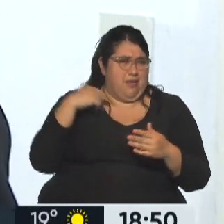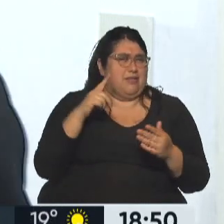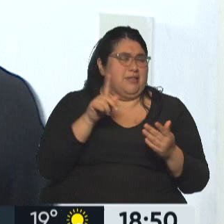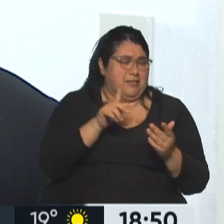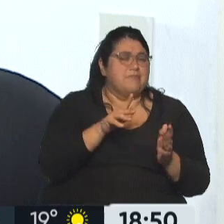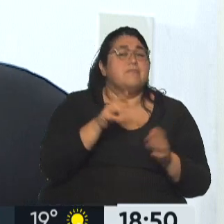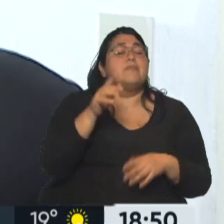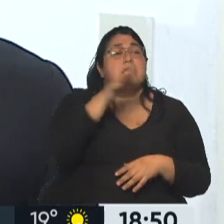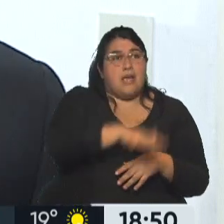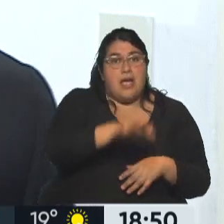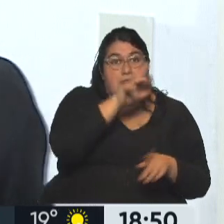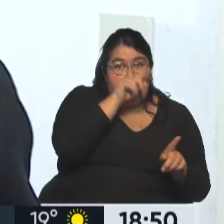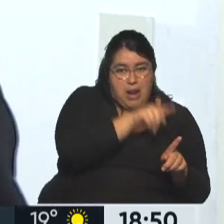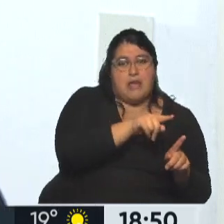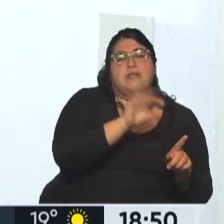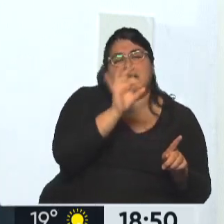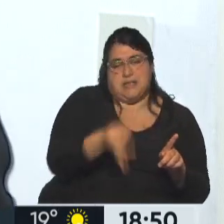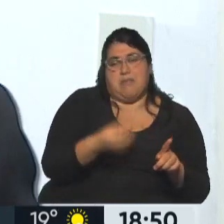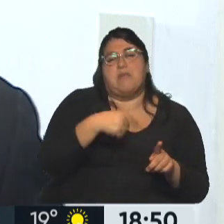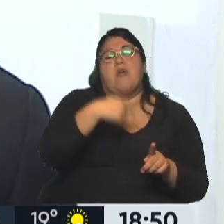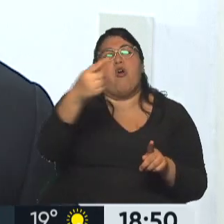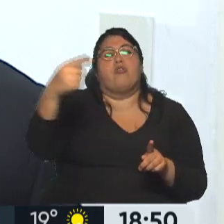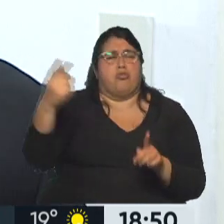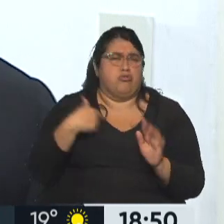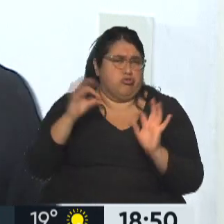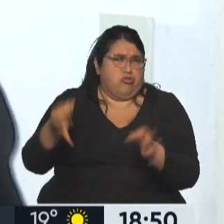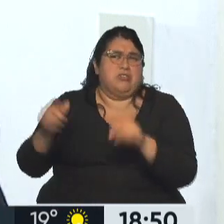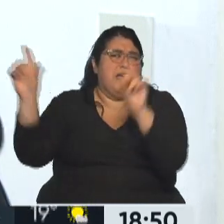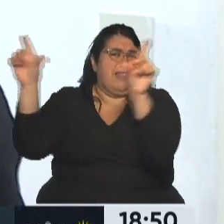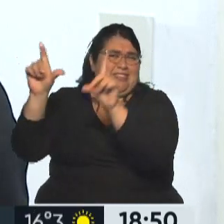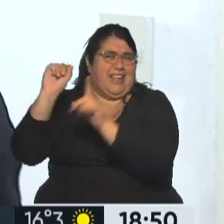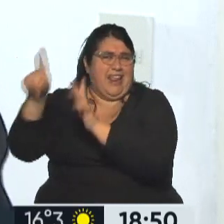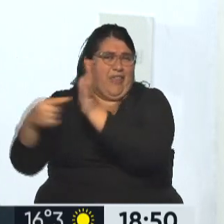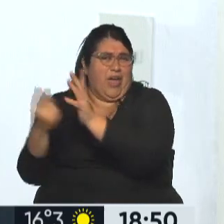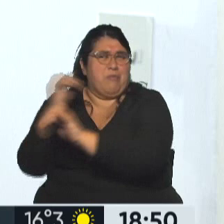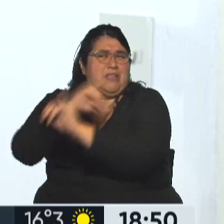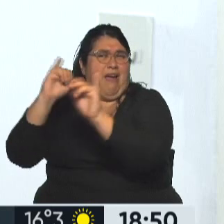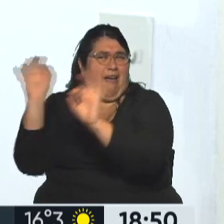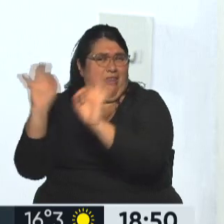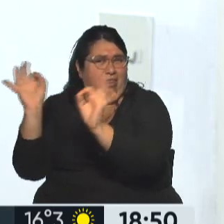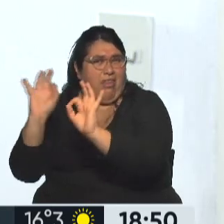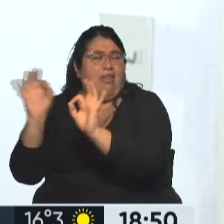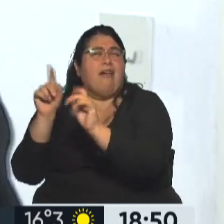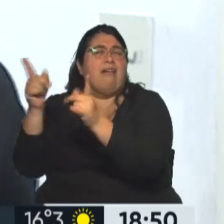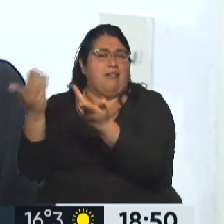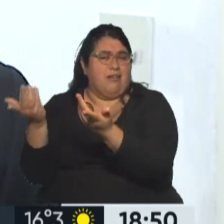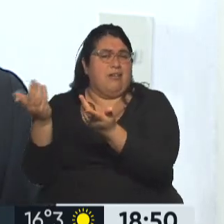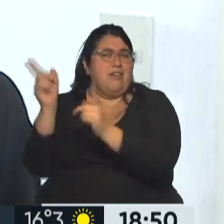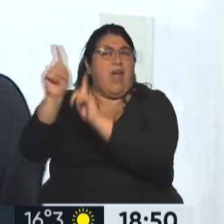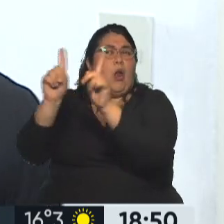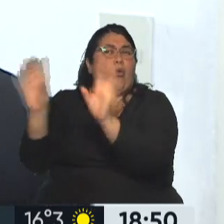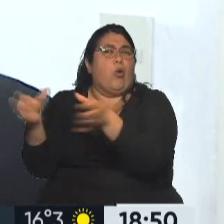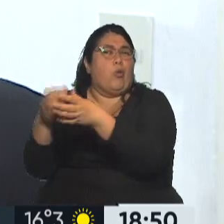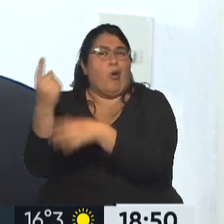Ocurrió en La Plata, pero veía imágenes que tal vez no pasan tanto por los canales, por el signo político de algunos